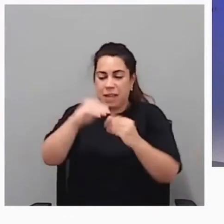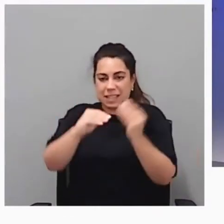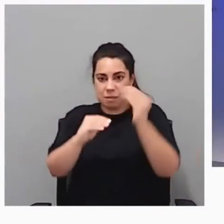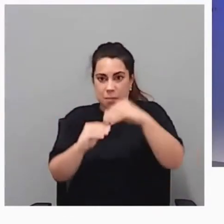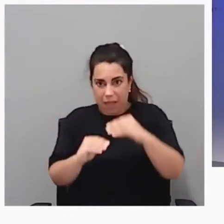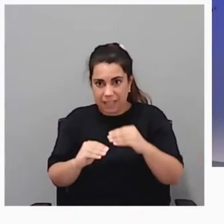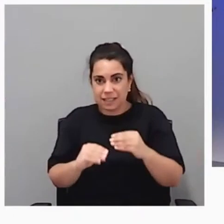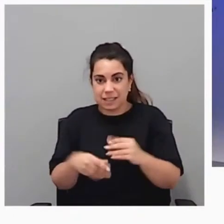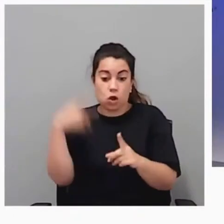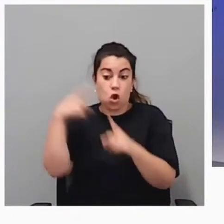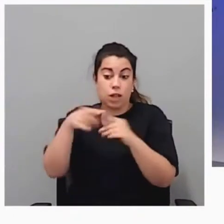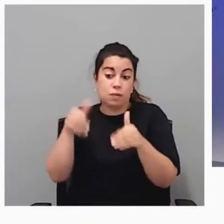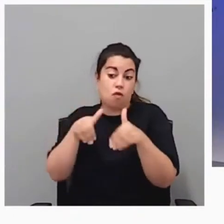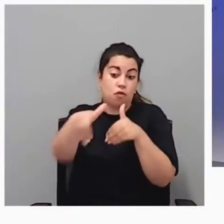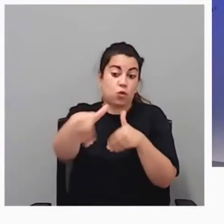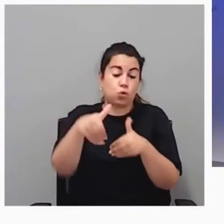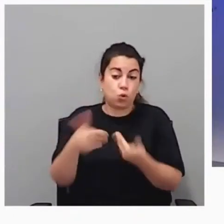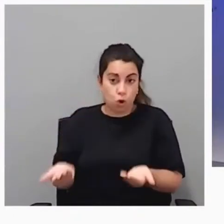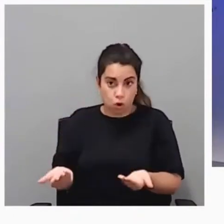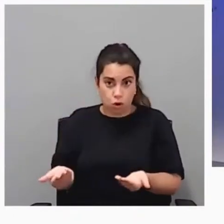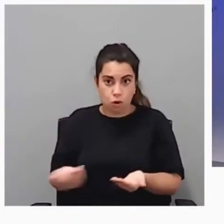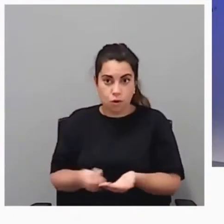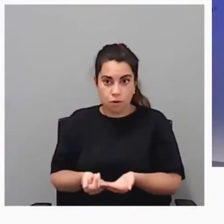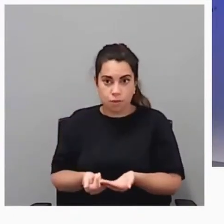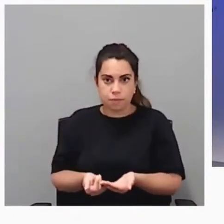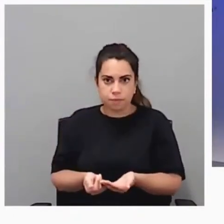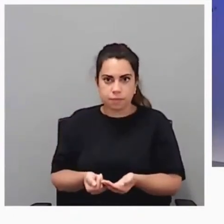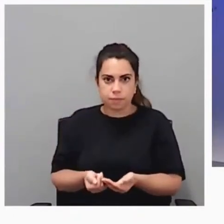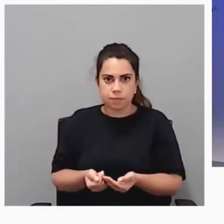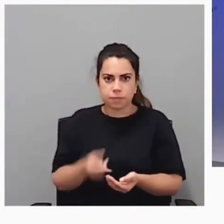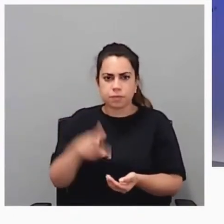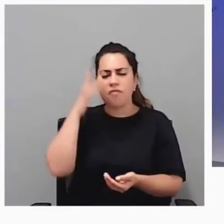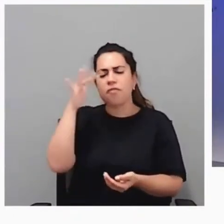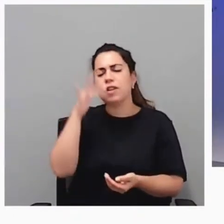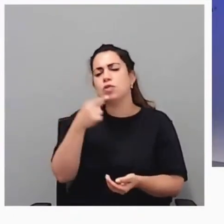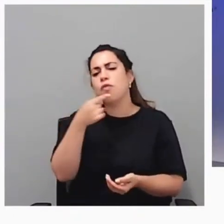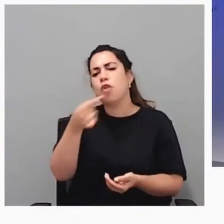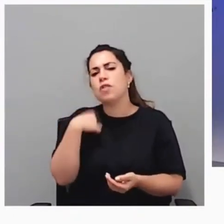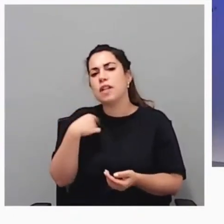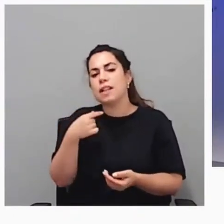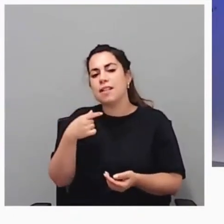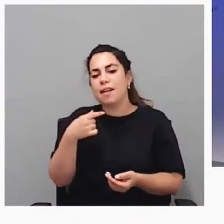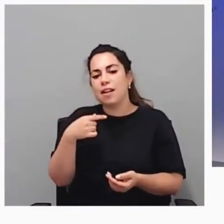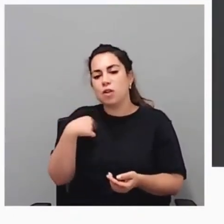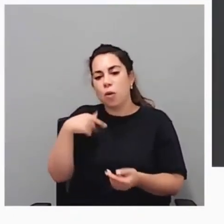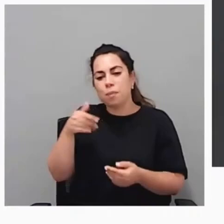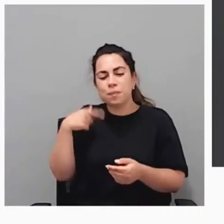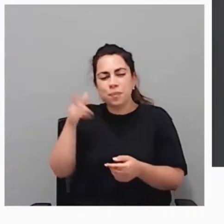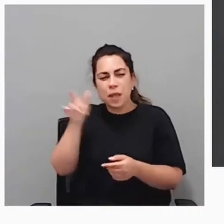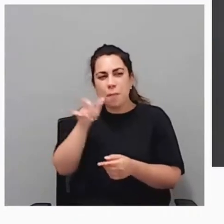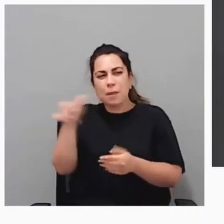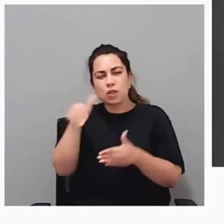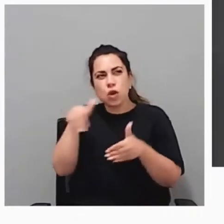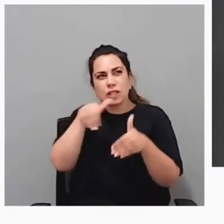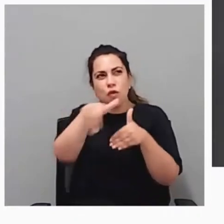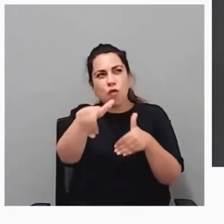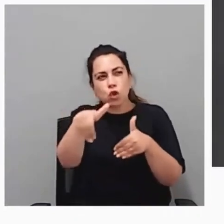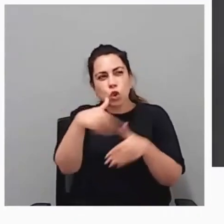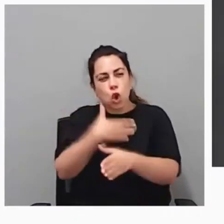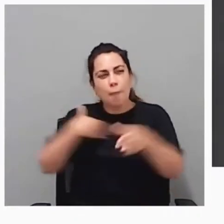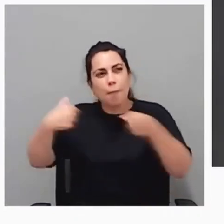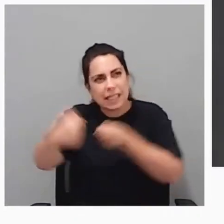generaciones. Él dice que debemos meternos en los zapatos de la gente del futuro para poder construir desde ya